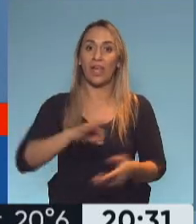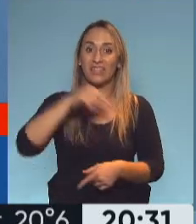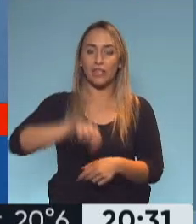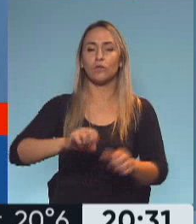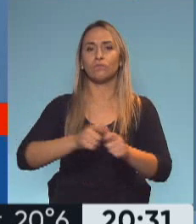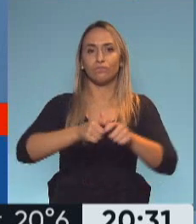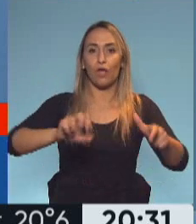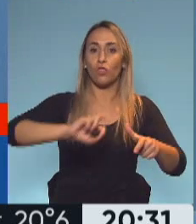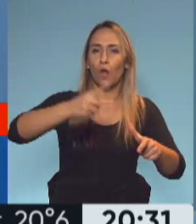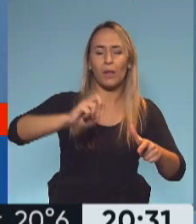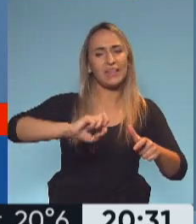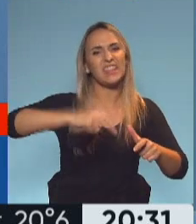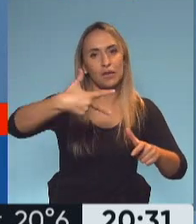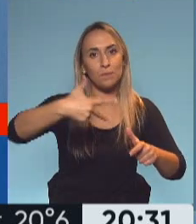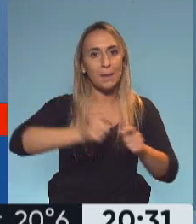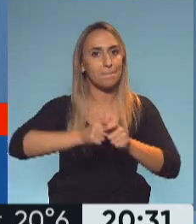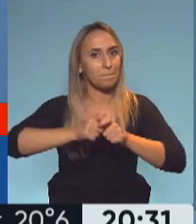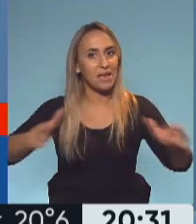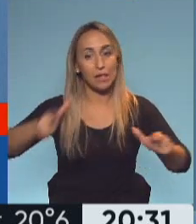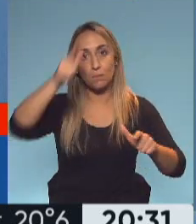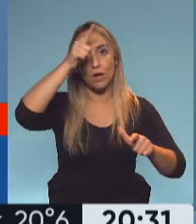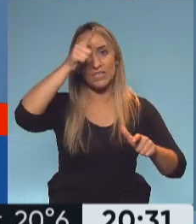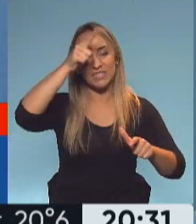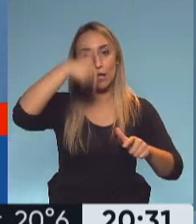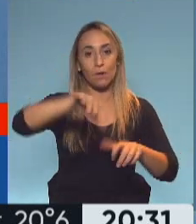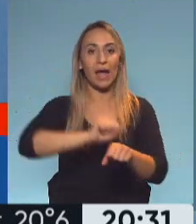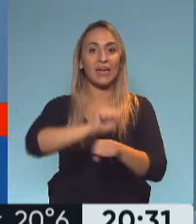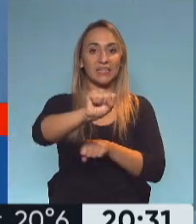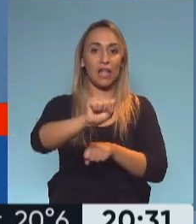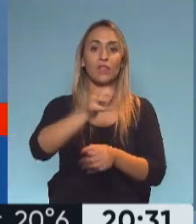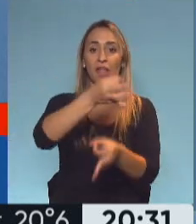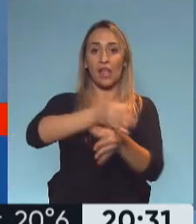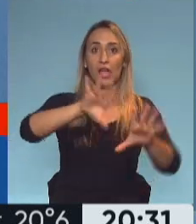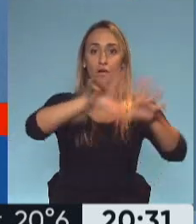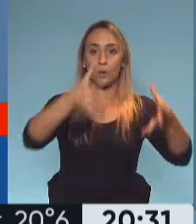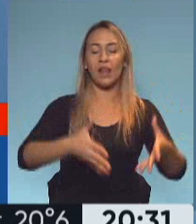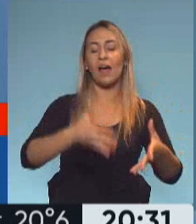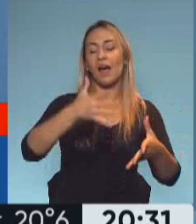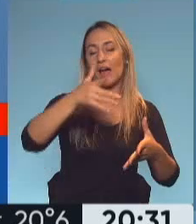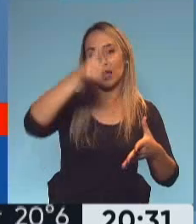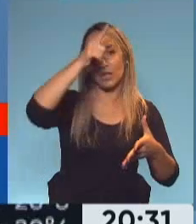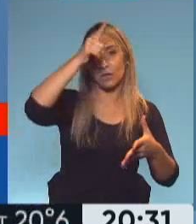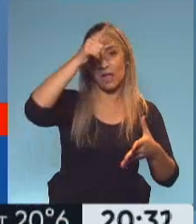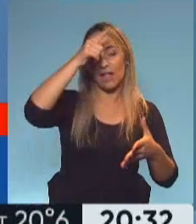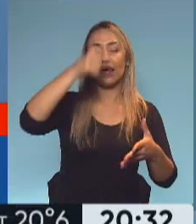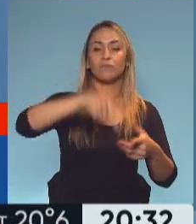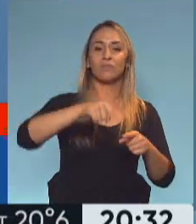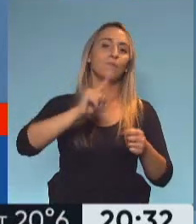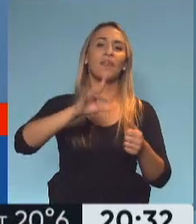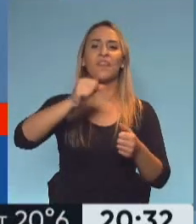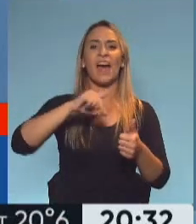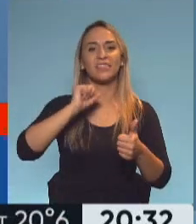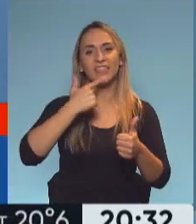duplicando más que triplicando la cantidad de cadetes que van a egresar de la escuela Bucetich de suboficiales que van a egresar de la escuela Dantas,